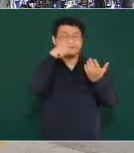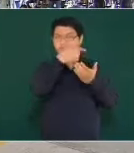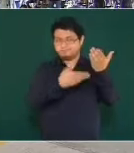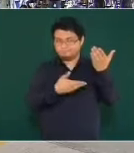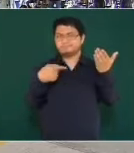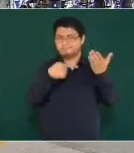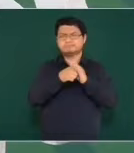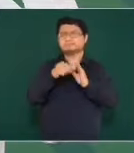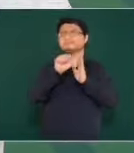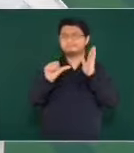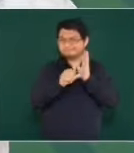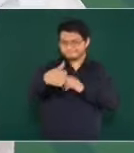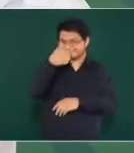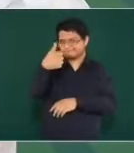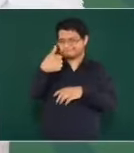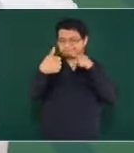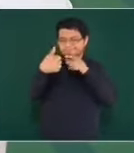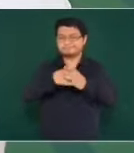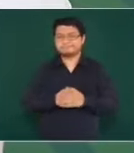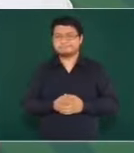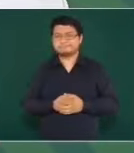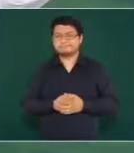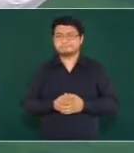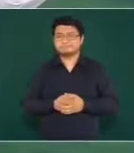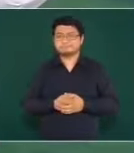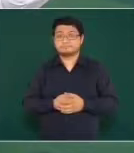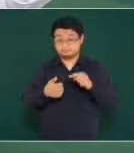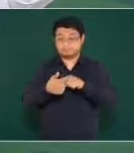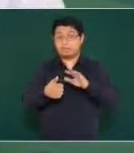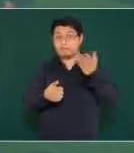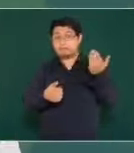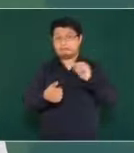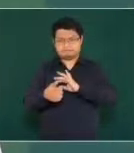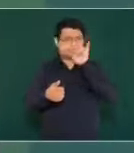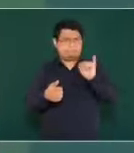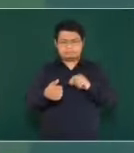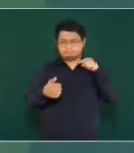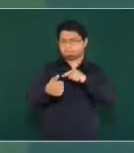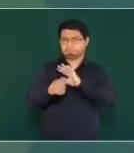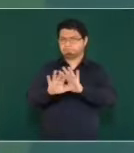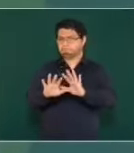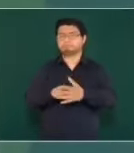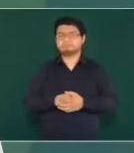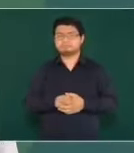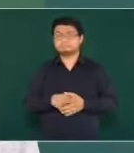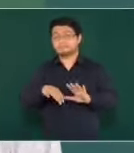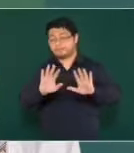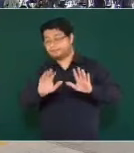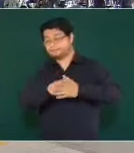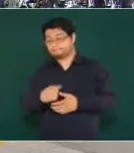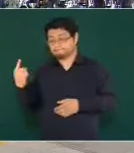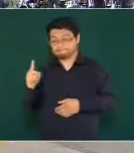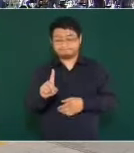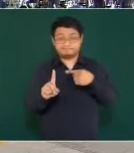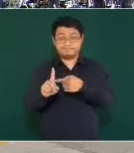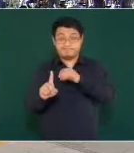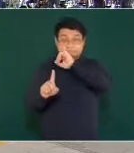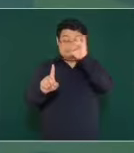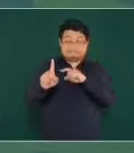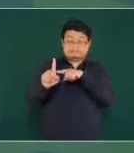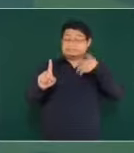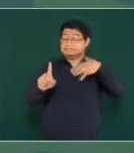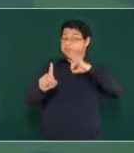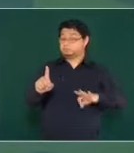El del artículo sexto había sido intocable hasta que llegó el más intocable de todos.